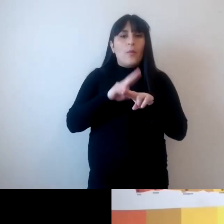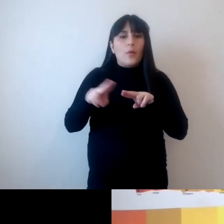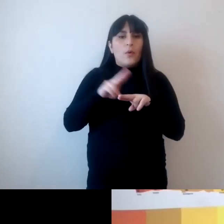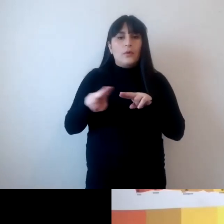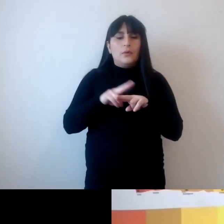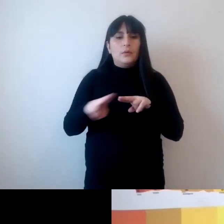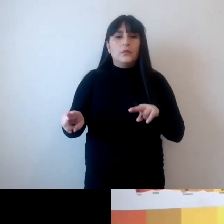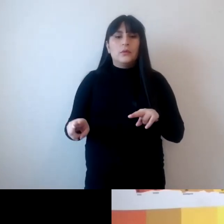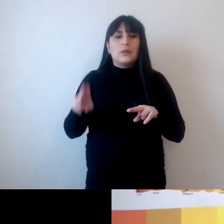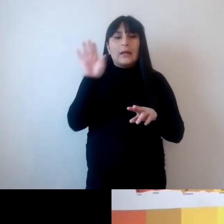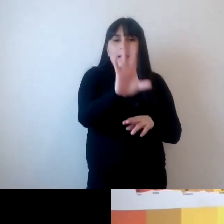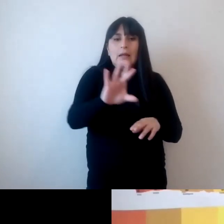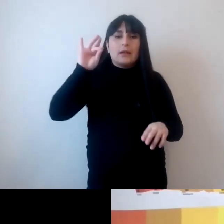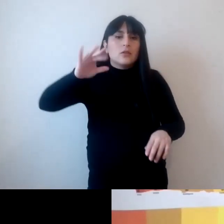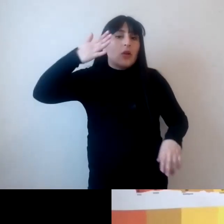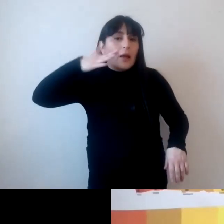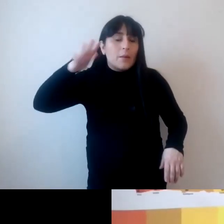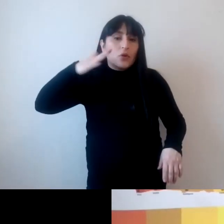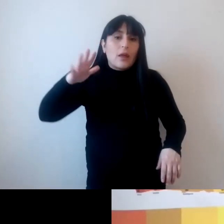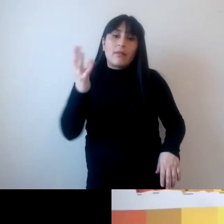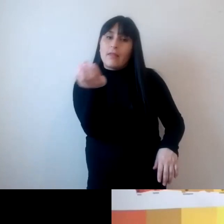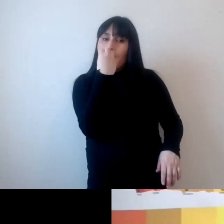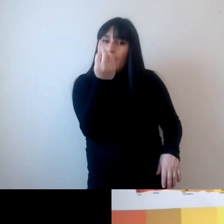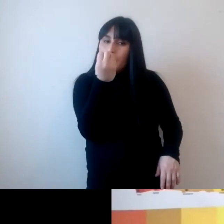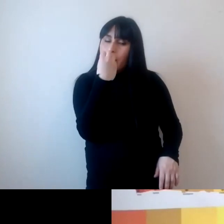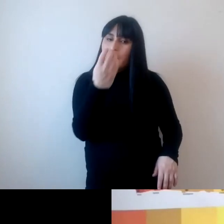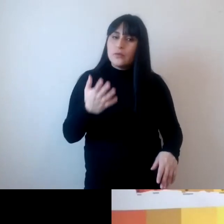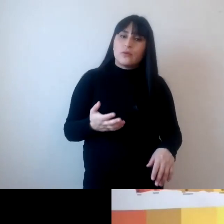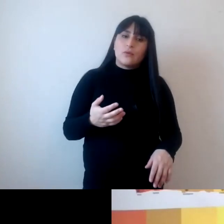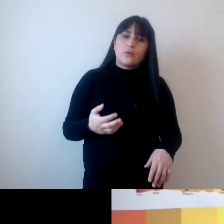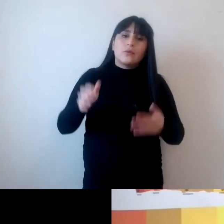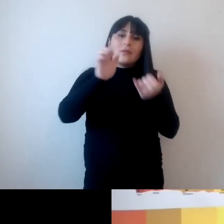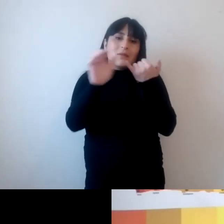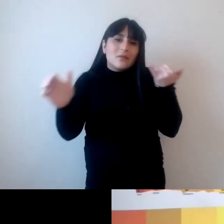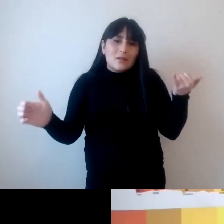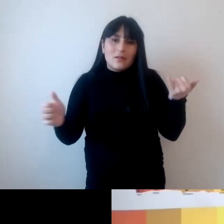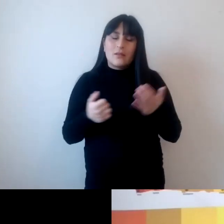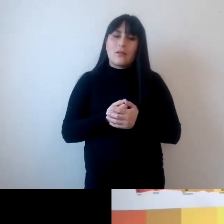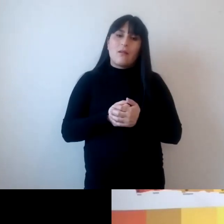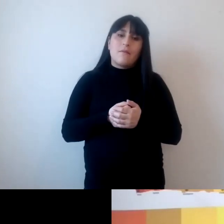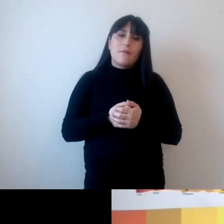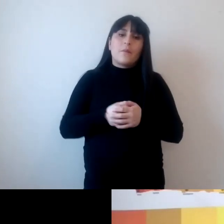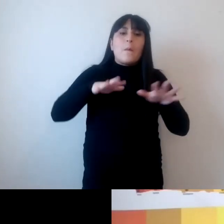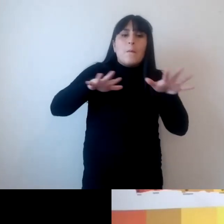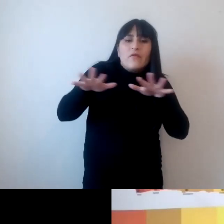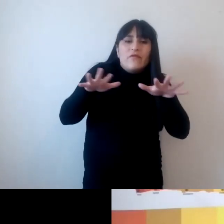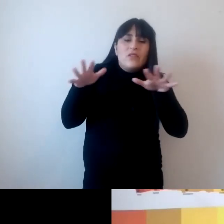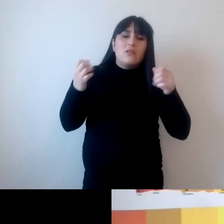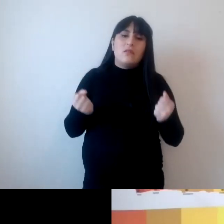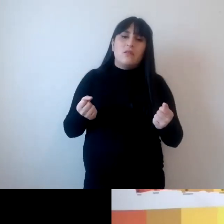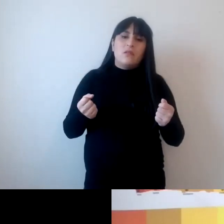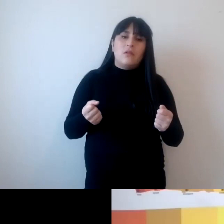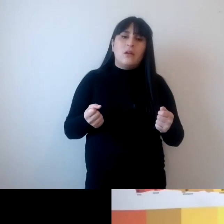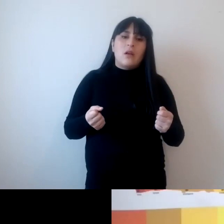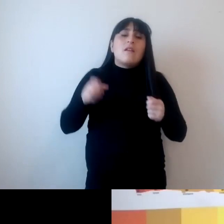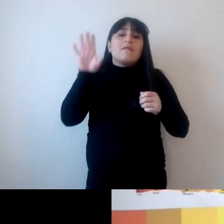decisiones muy importantes que tienen que ver con la alimentación con la disponibilidad de energía con la movilidad y van a ser